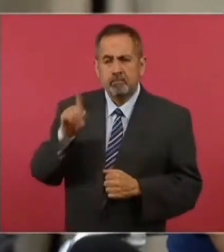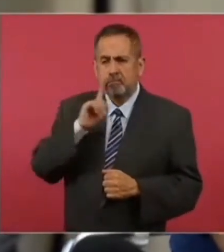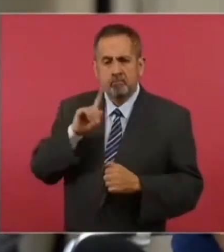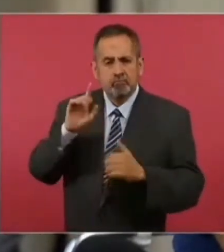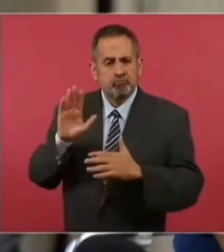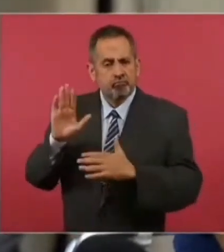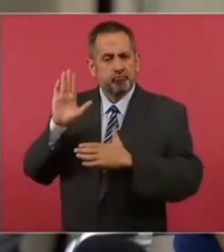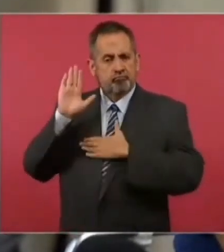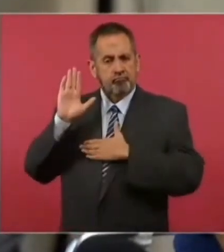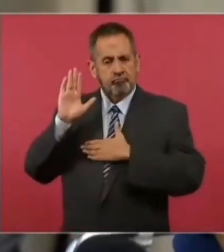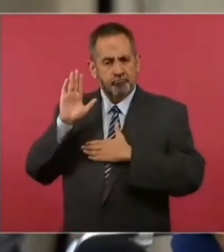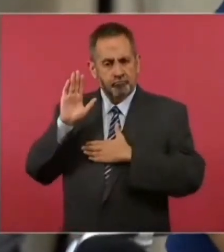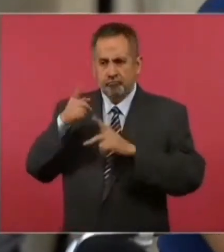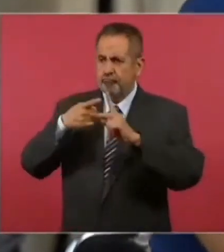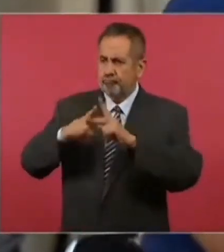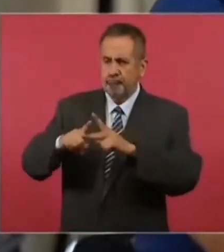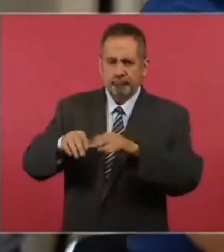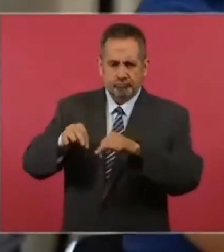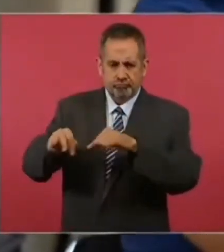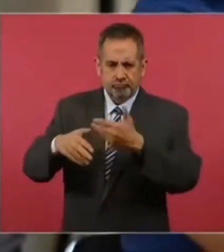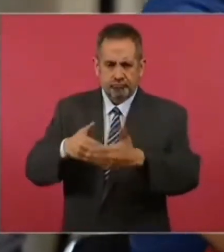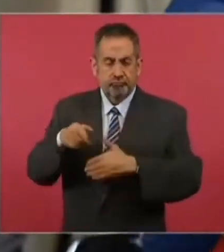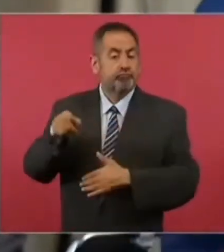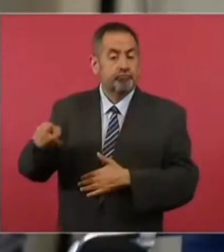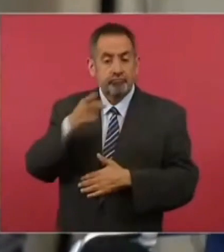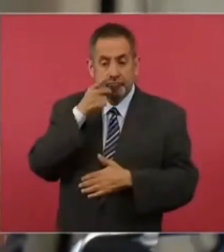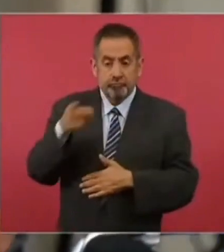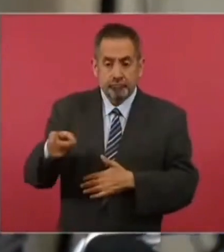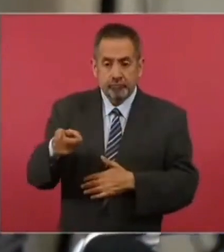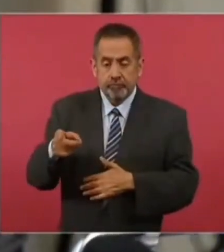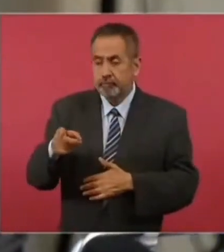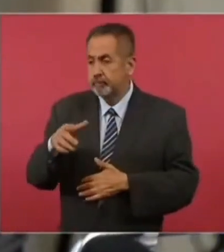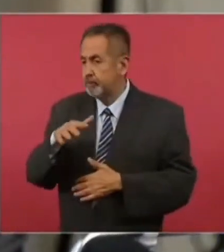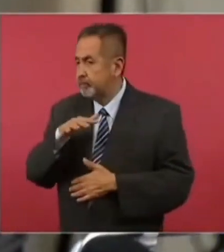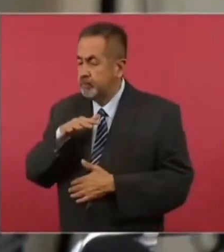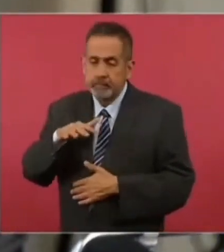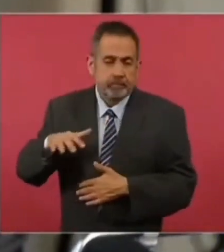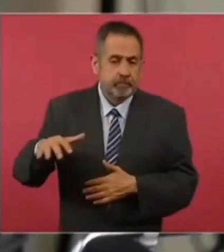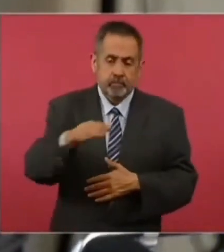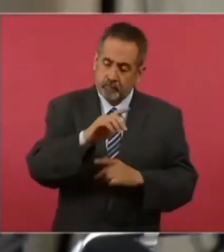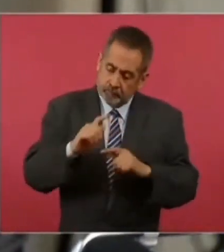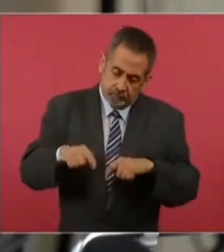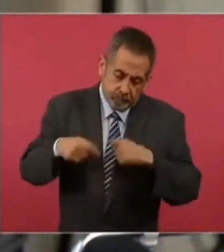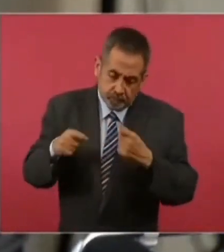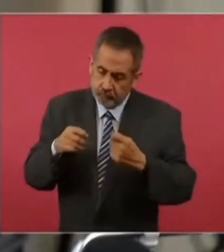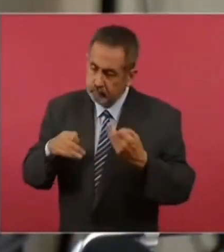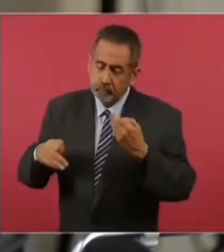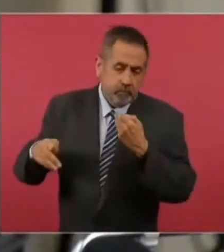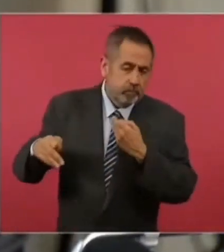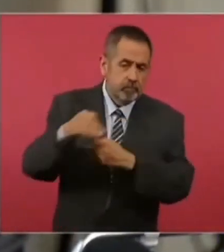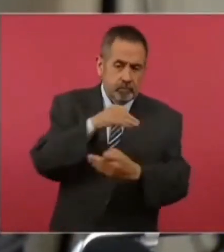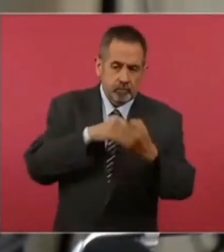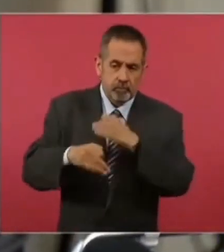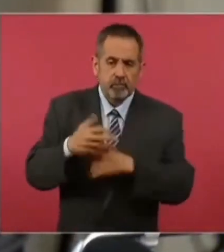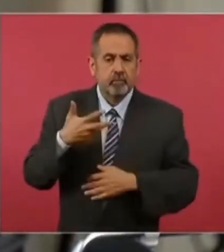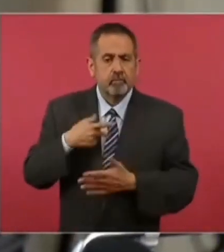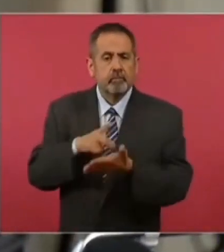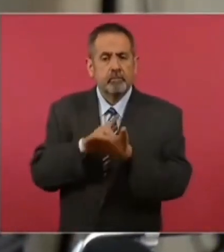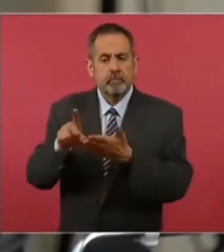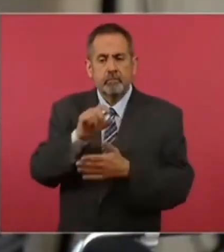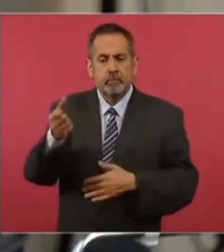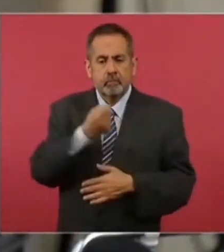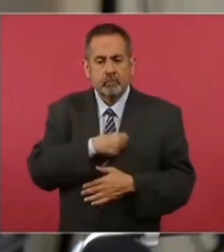al inicio de la administración fue la universalidad del derecho a la salud.